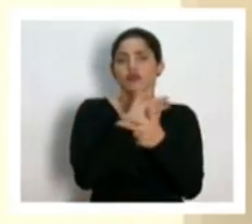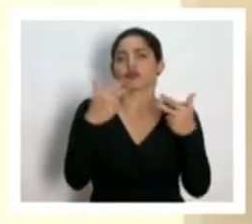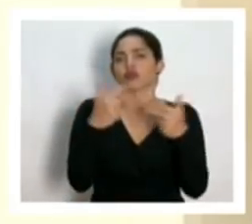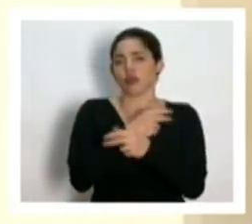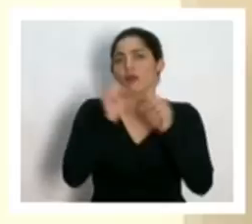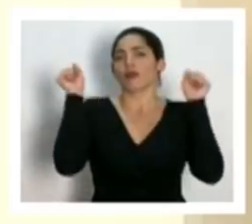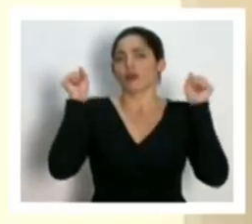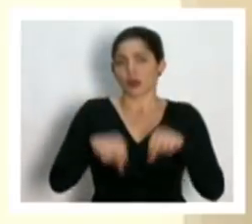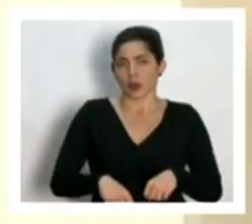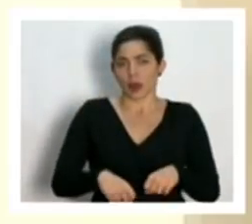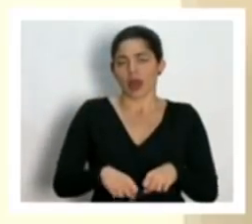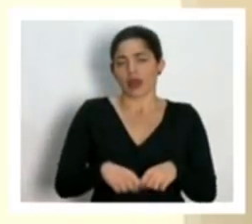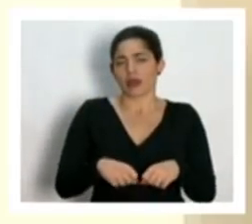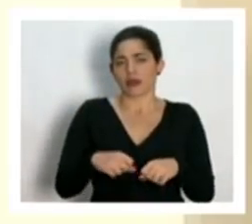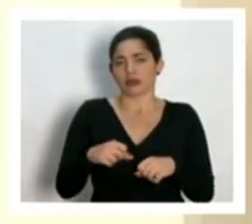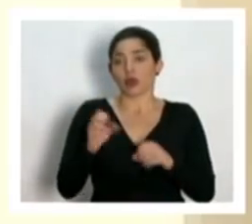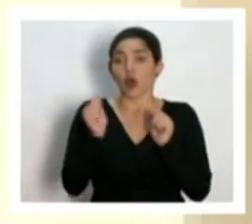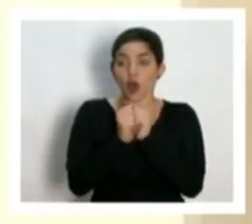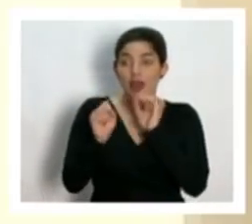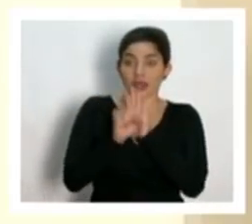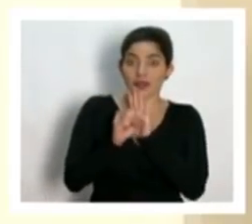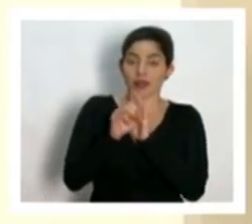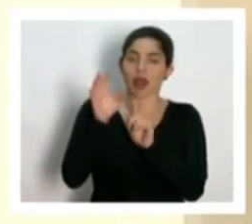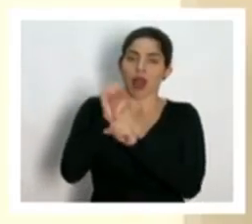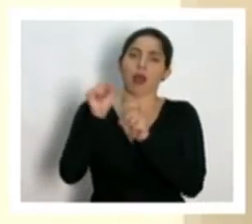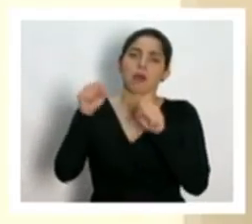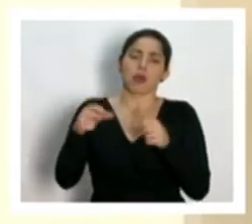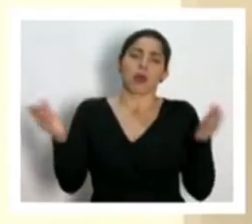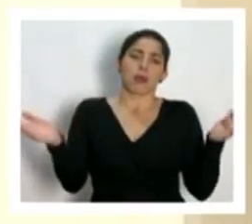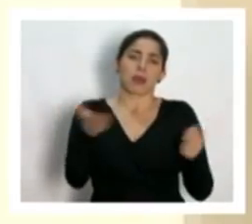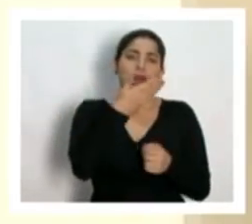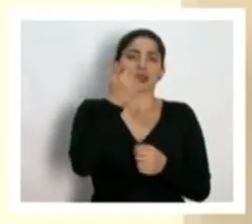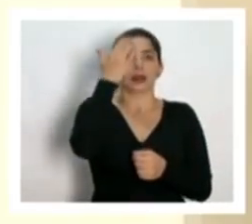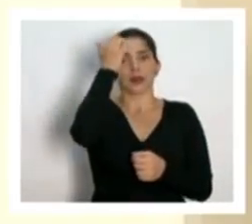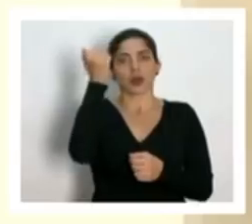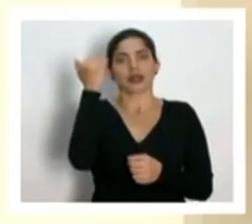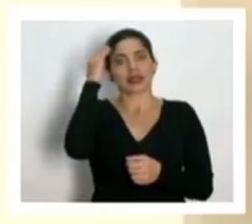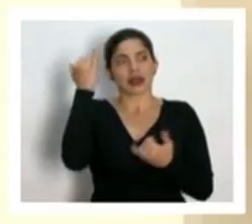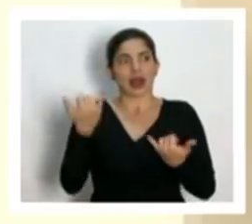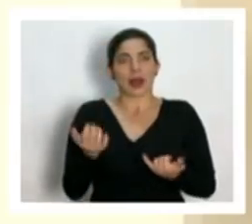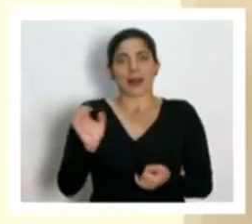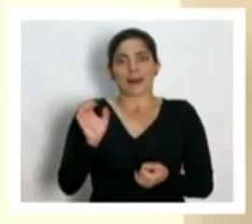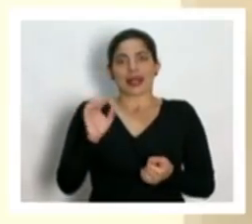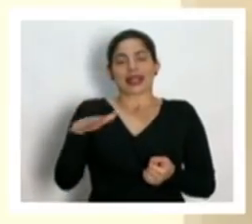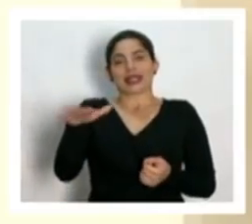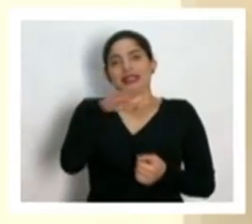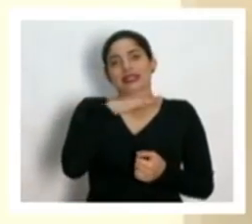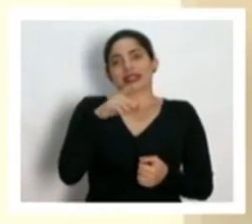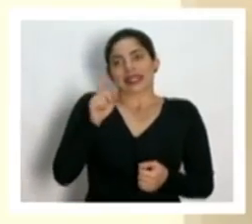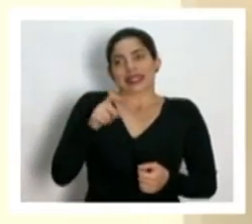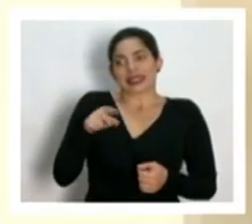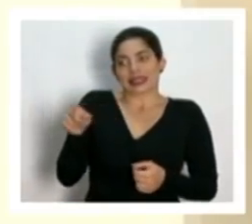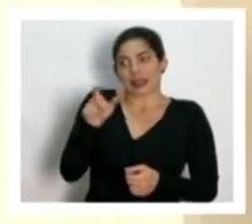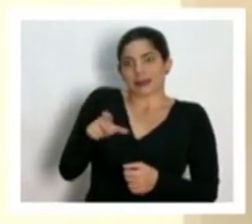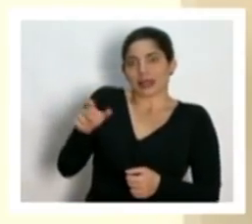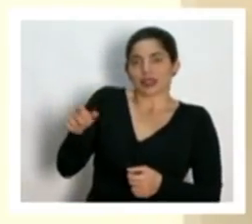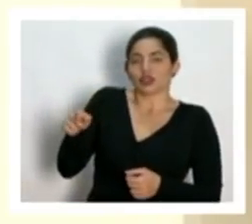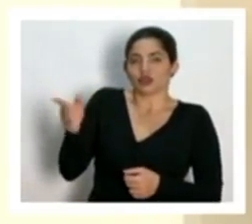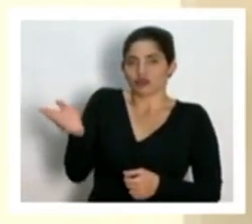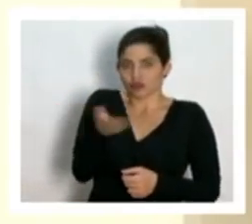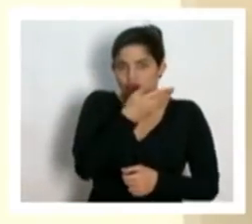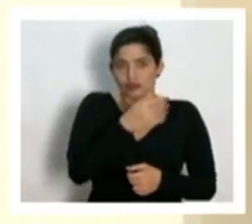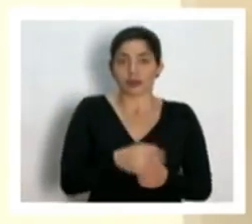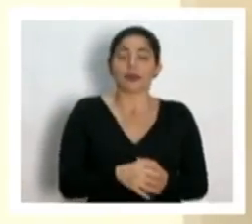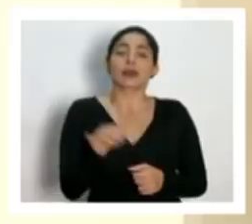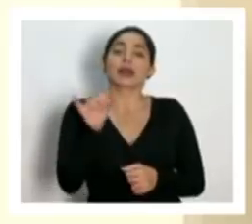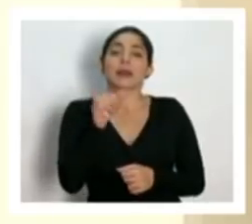totalmente identificados se les va a poder permitir circular porque indudablemente estamos en una emergencia que conviene que este tipo de personas circulen